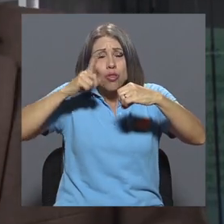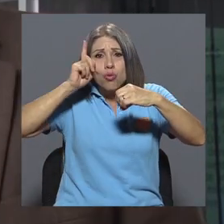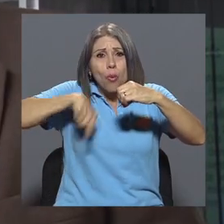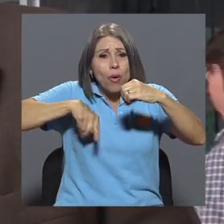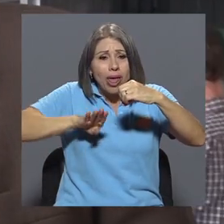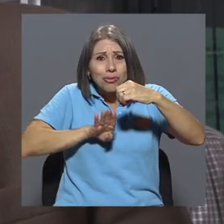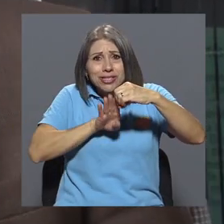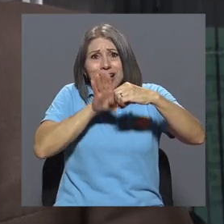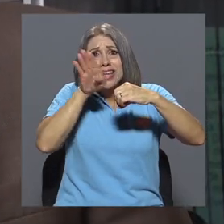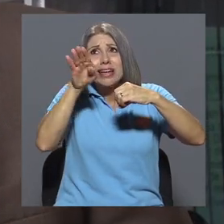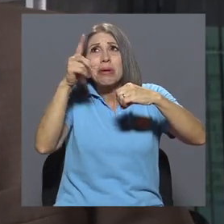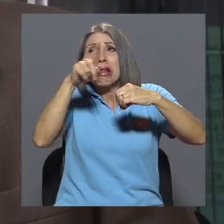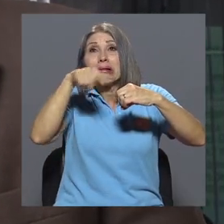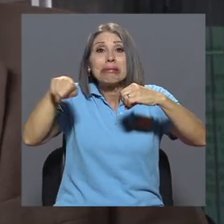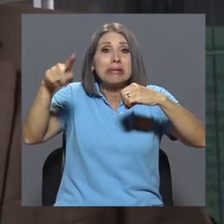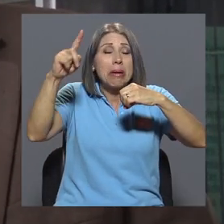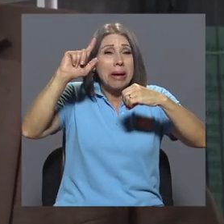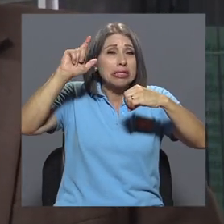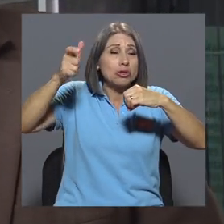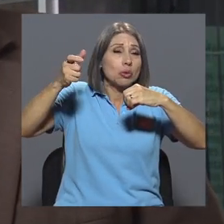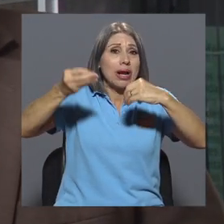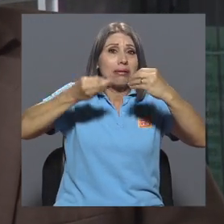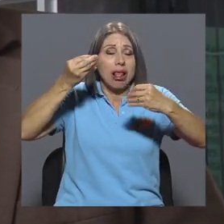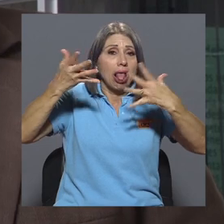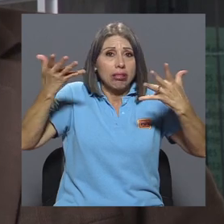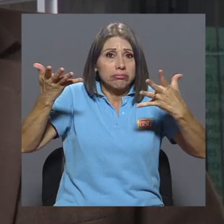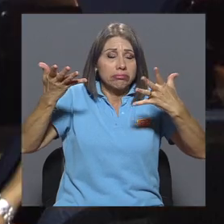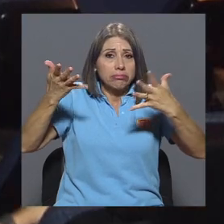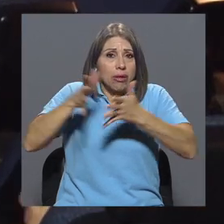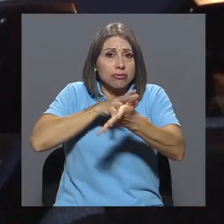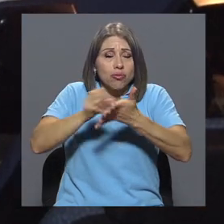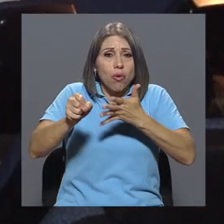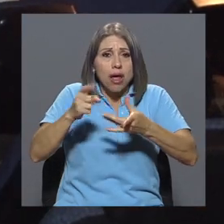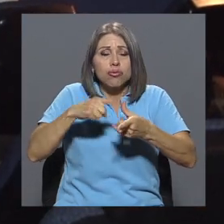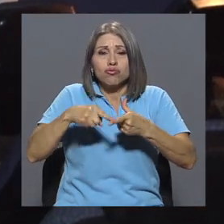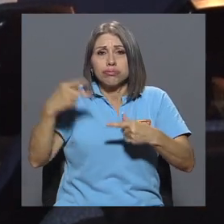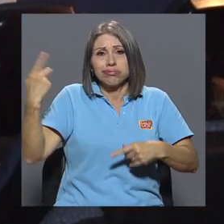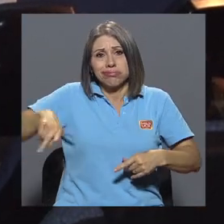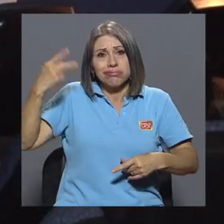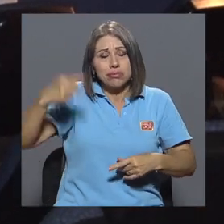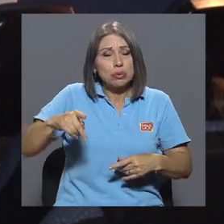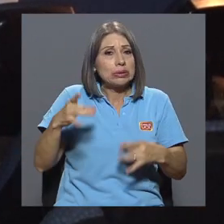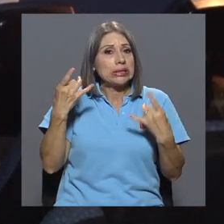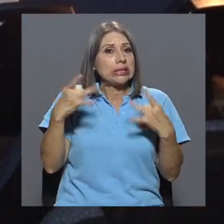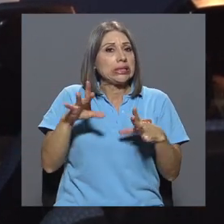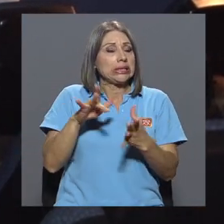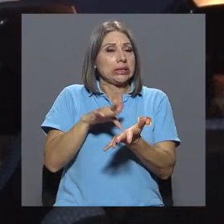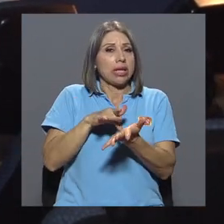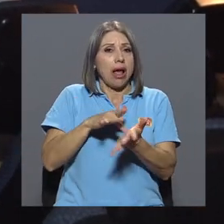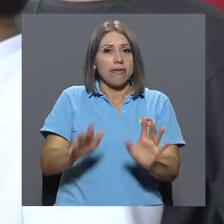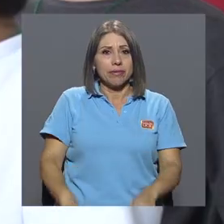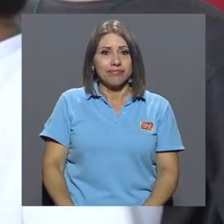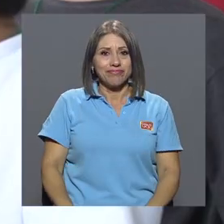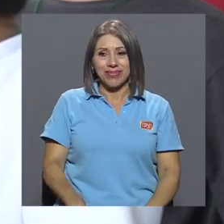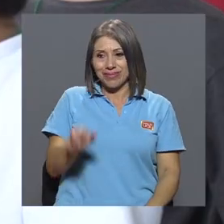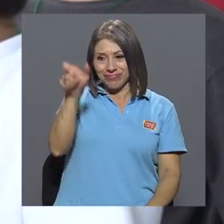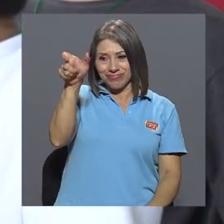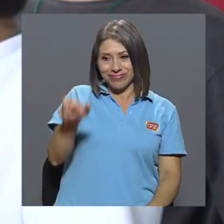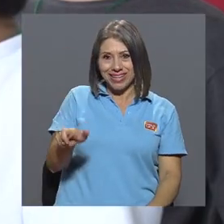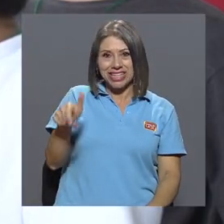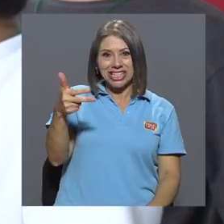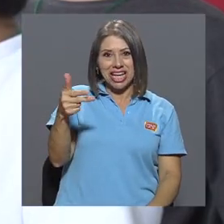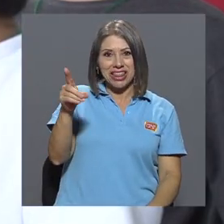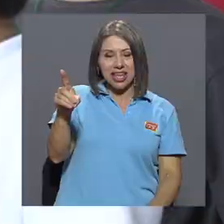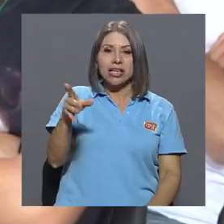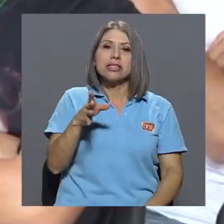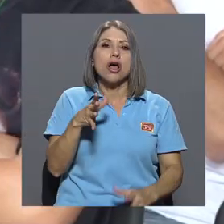nos pegan un montón de basura y nos destruyen las naves. Entonces, es muy, muy peligroso, es grave. Chan Díaz compartió con los